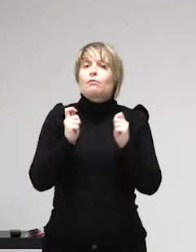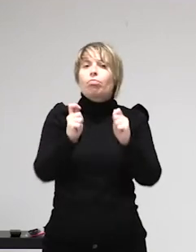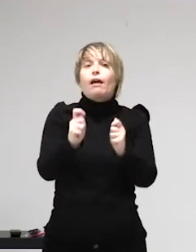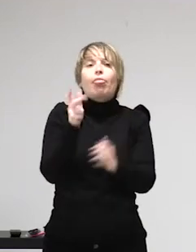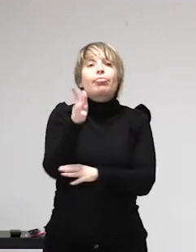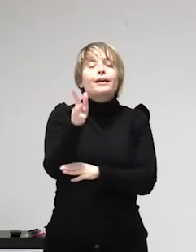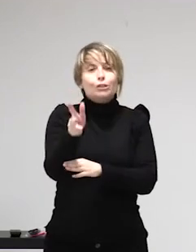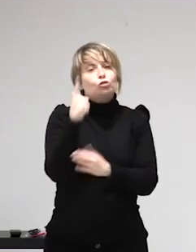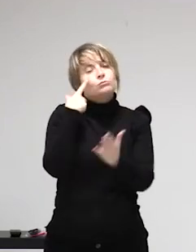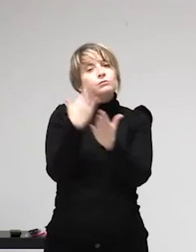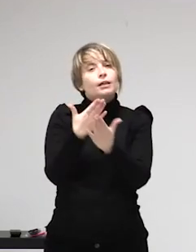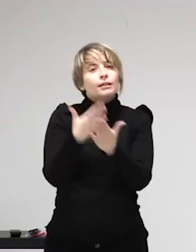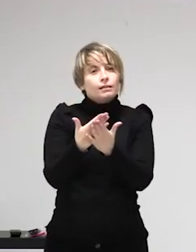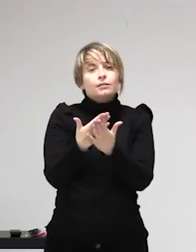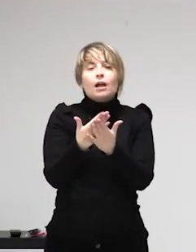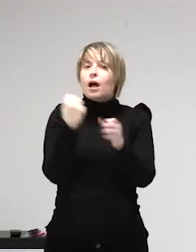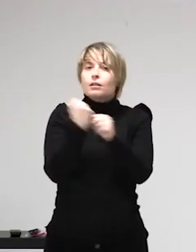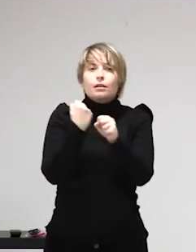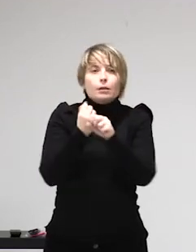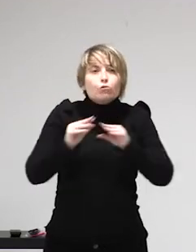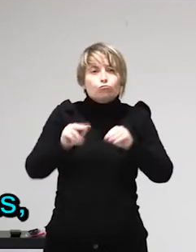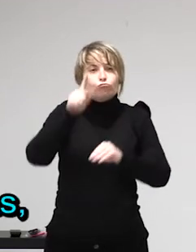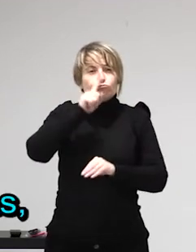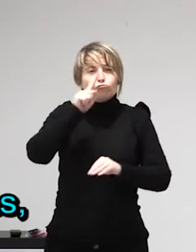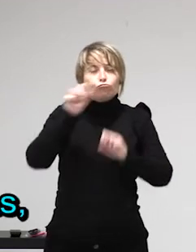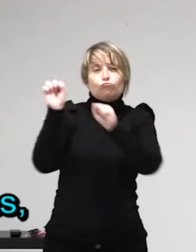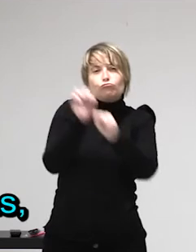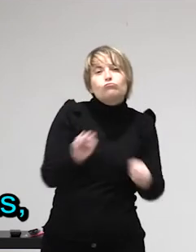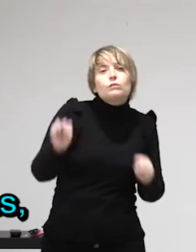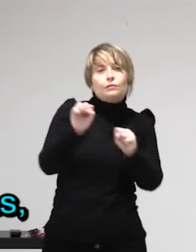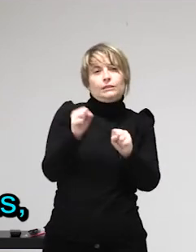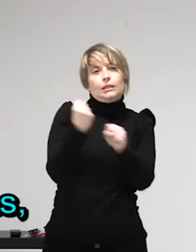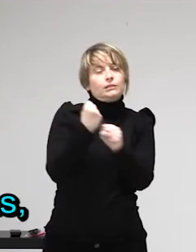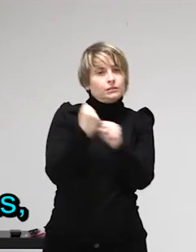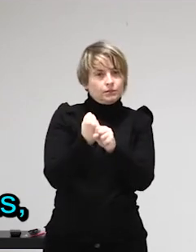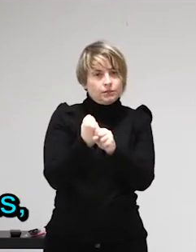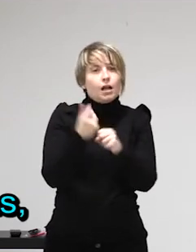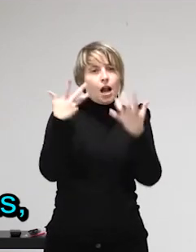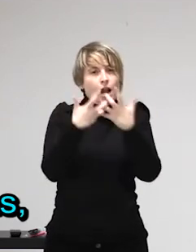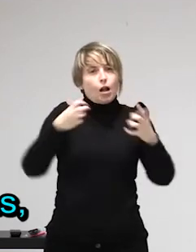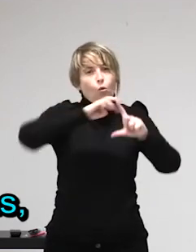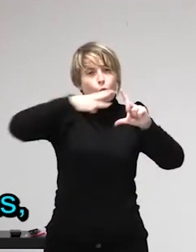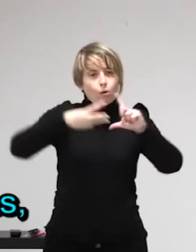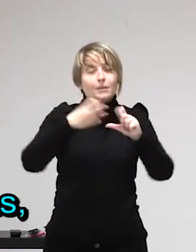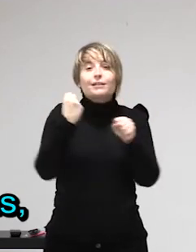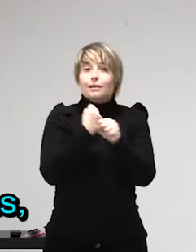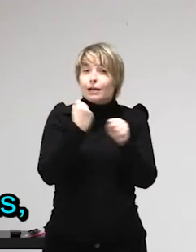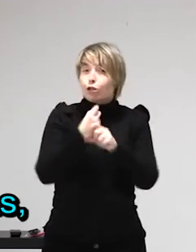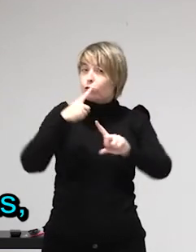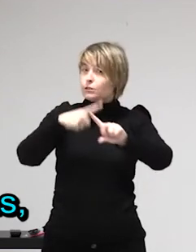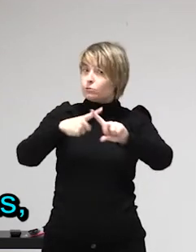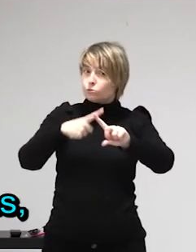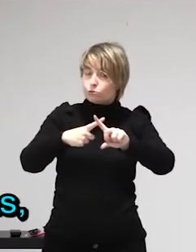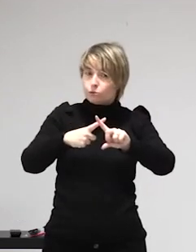decálogo de normas que hemos preparado para la participación. Os invitamos a que leáis esas normas, leáis el